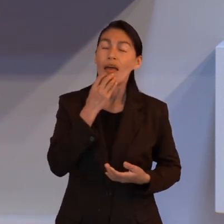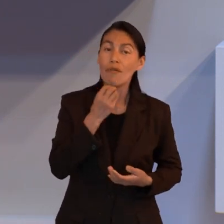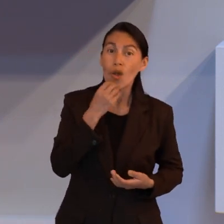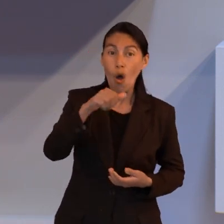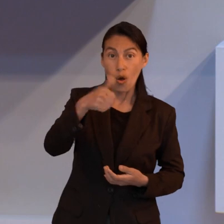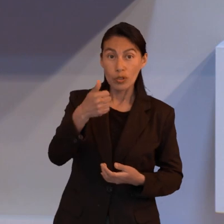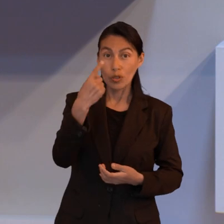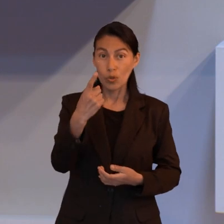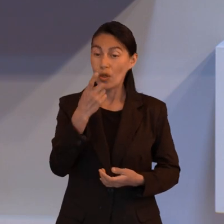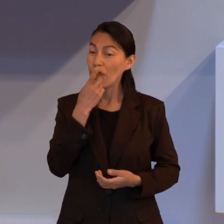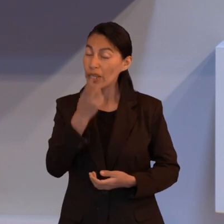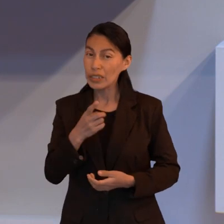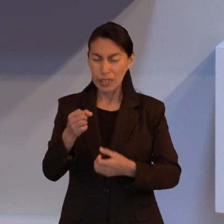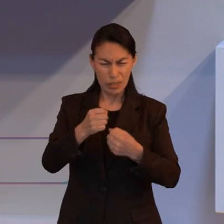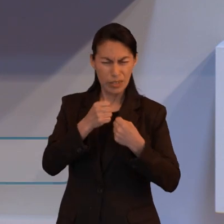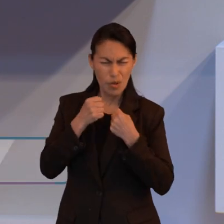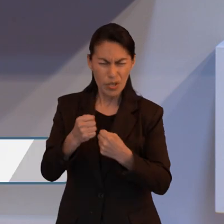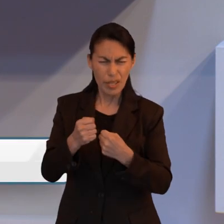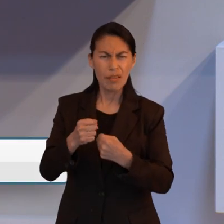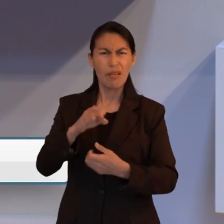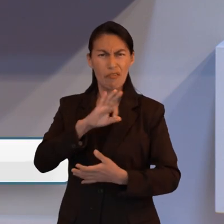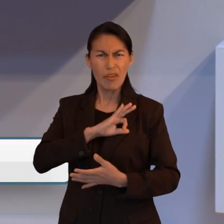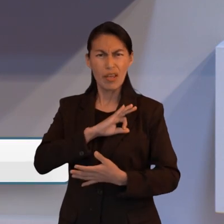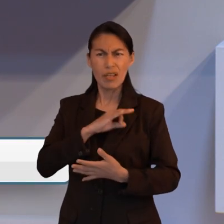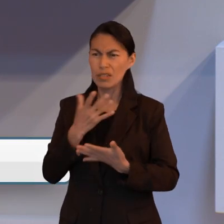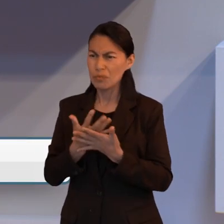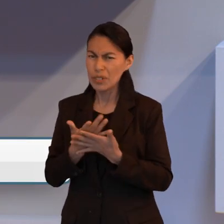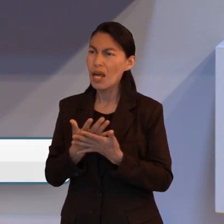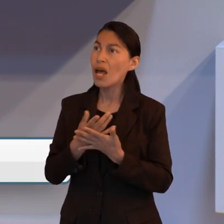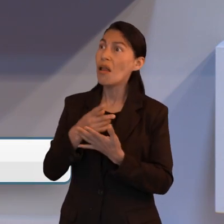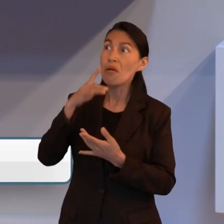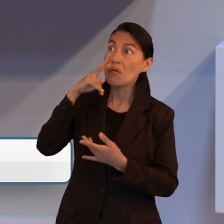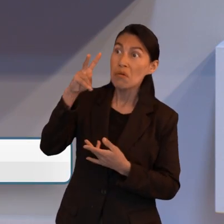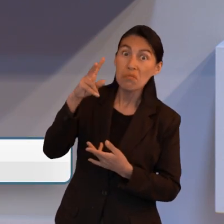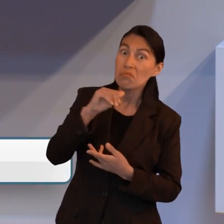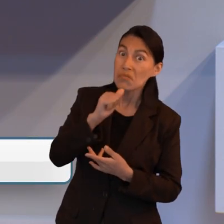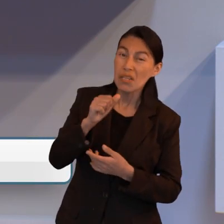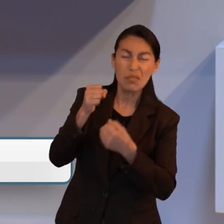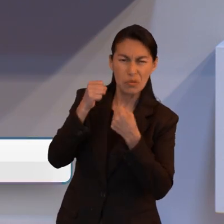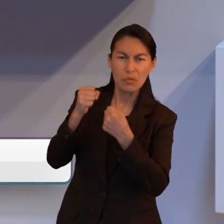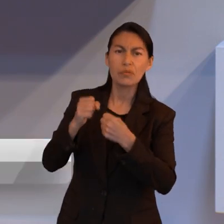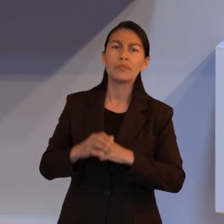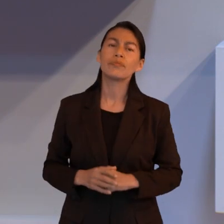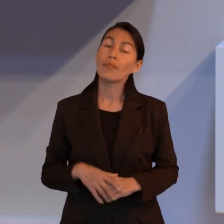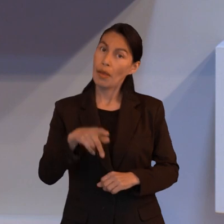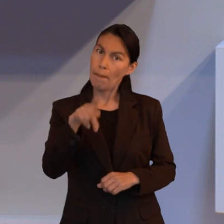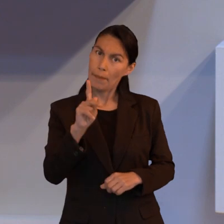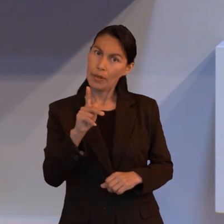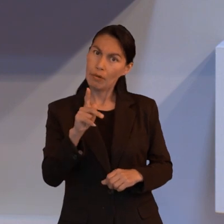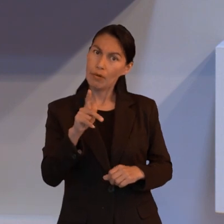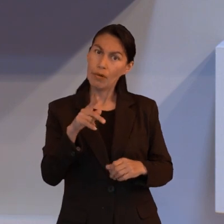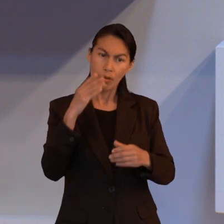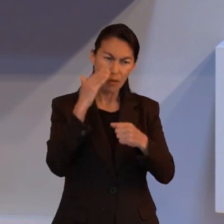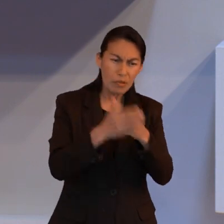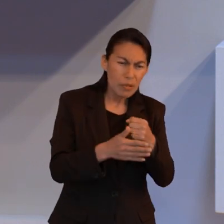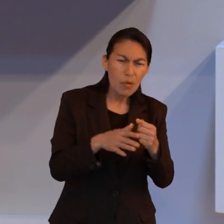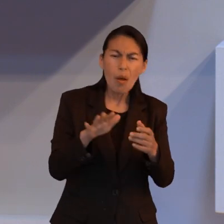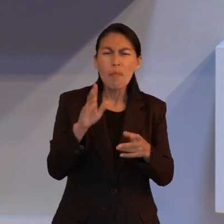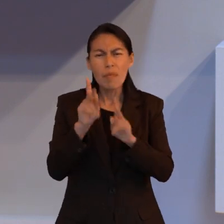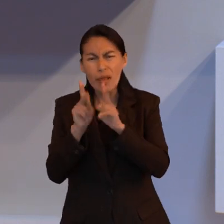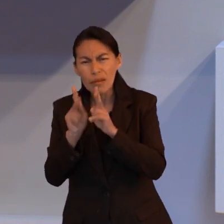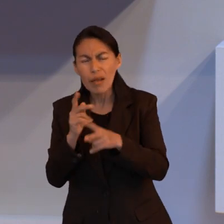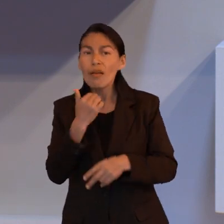entendiendo qué es la fe y Hebreos 11 1 dice es pues la fe la certeza de lo que se espera la convicción de lo que no se ve. Y justo estábamos